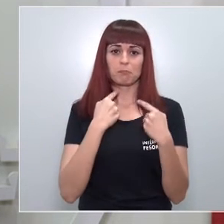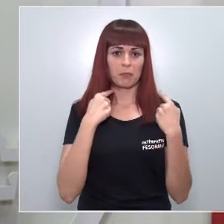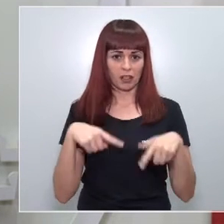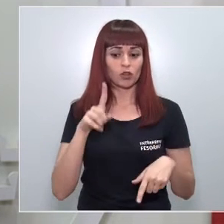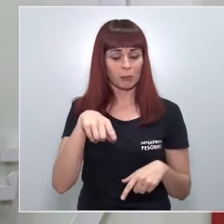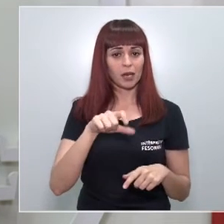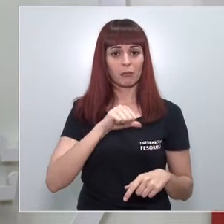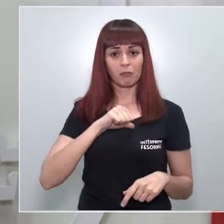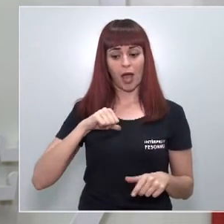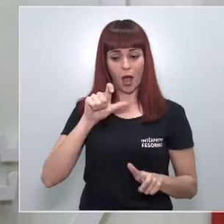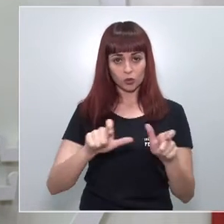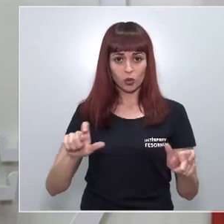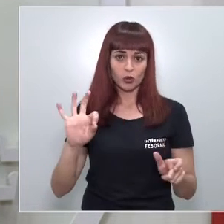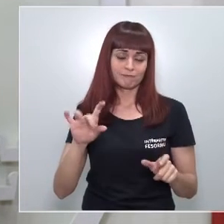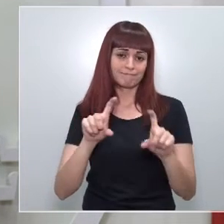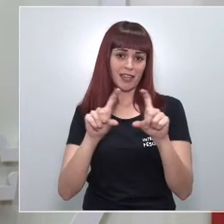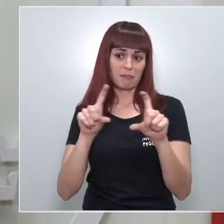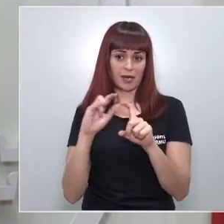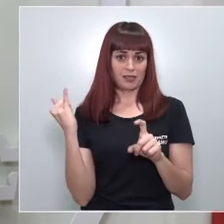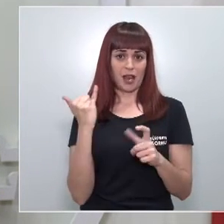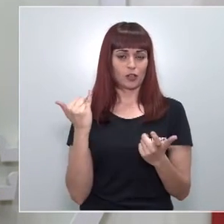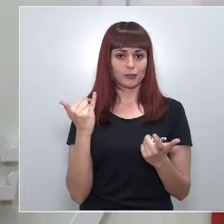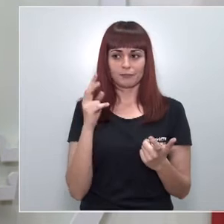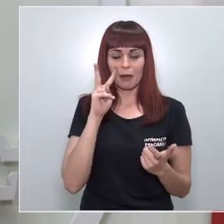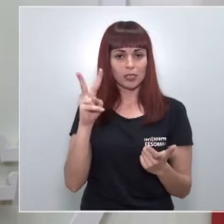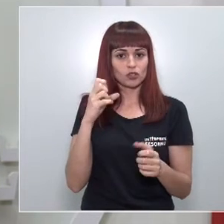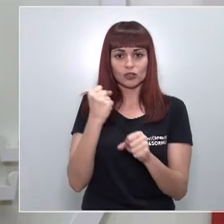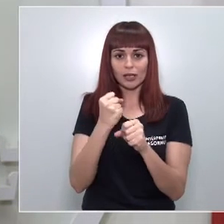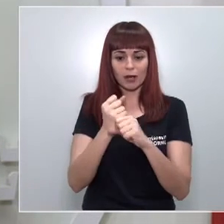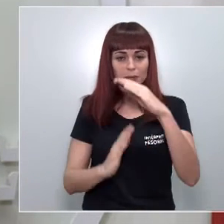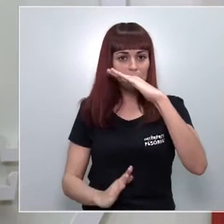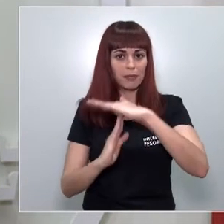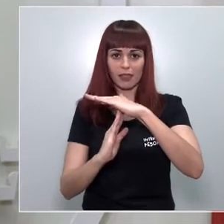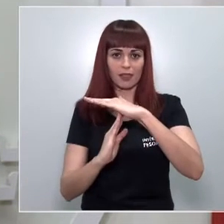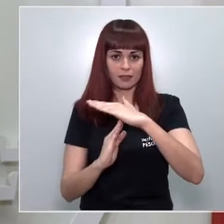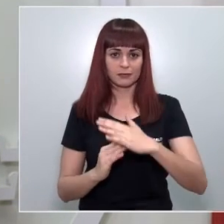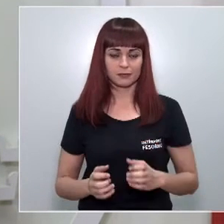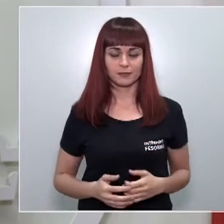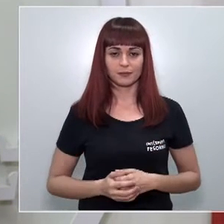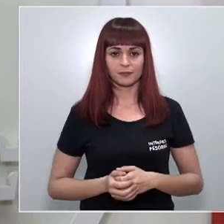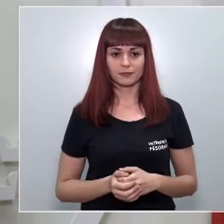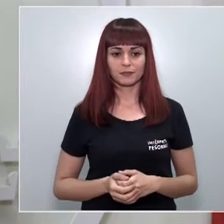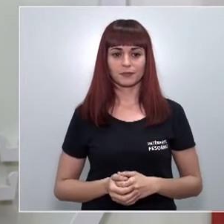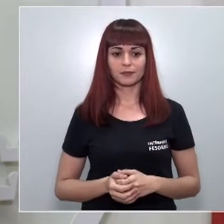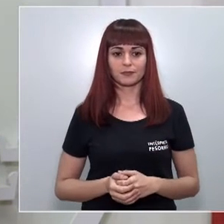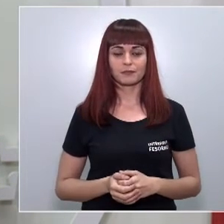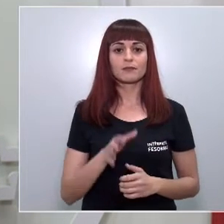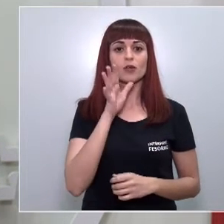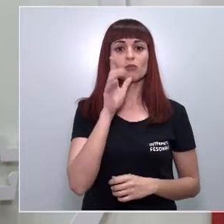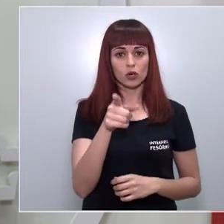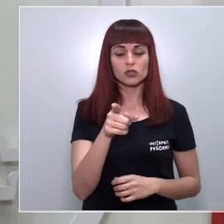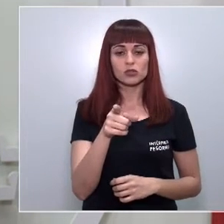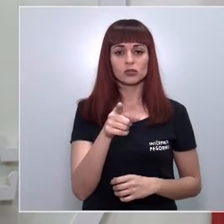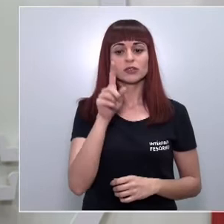empresarios que han visto truncados de una forma u otra sus proyectos empresariales. Por eso,